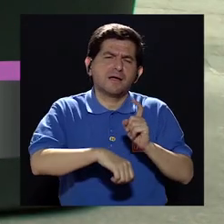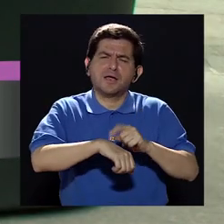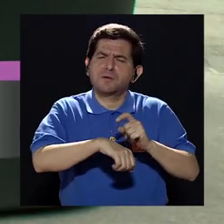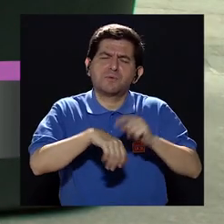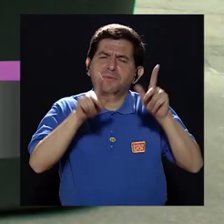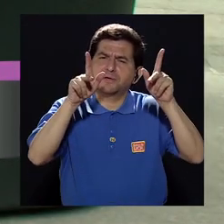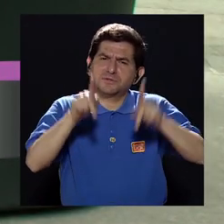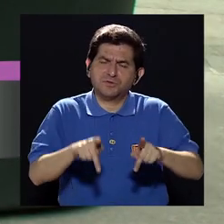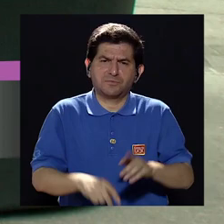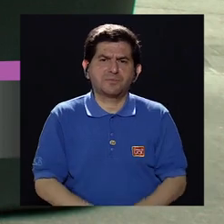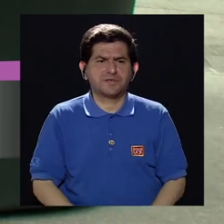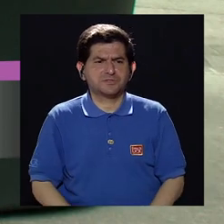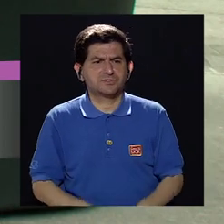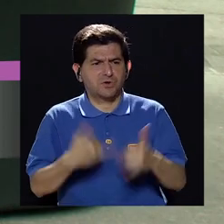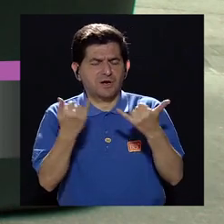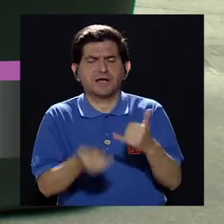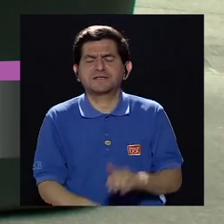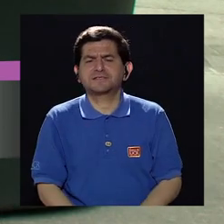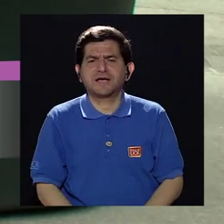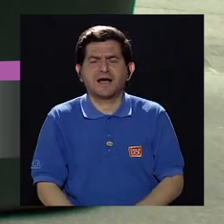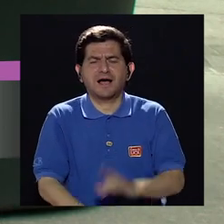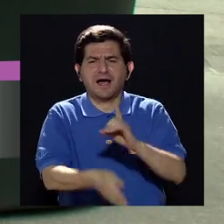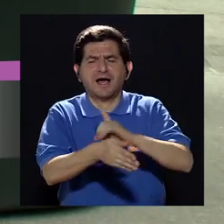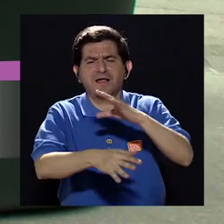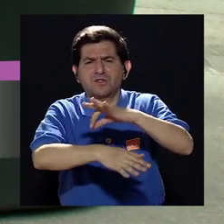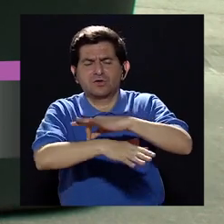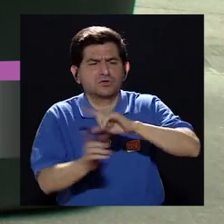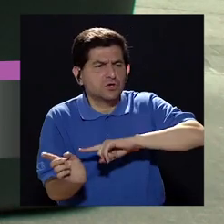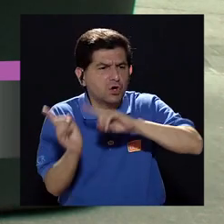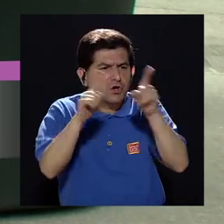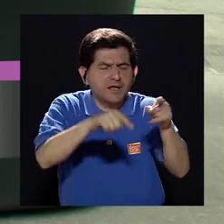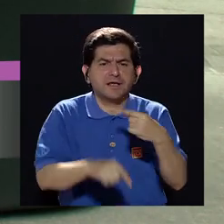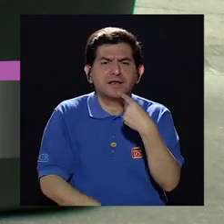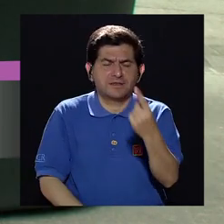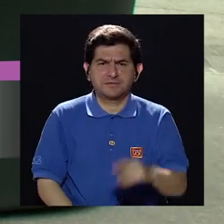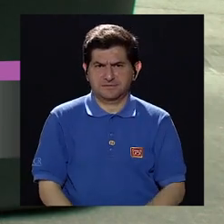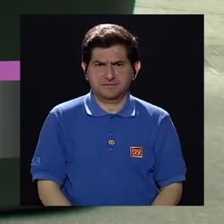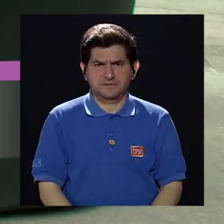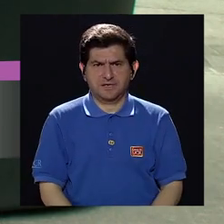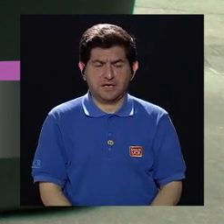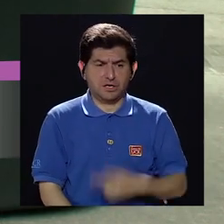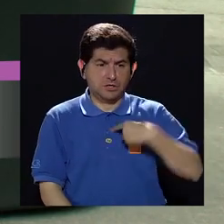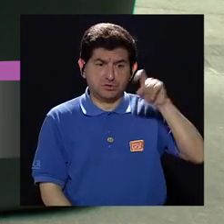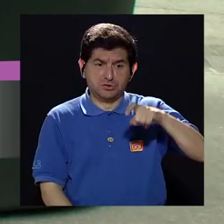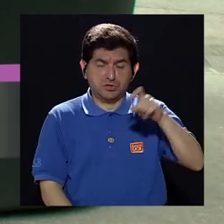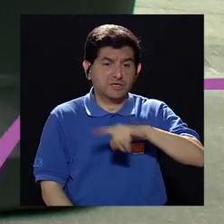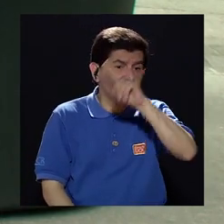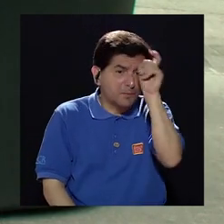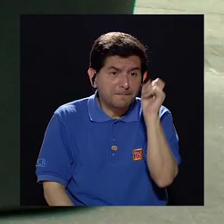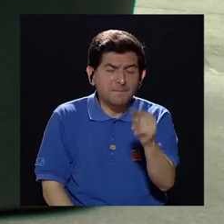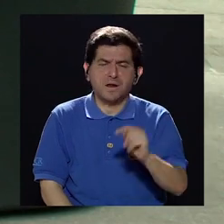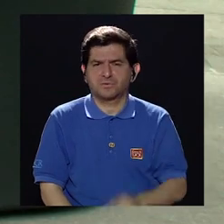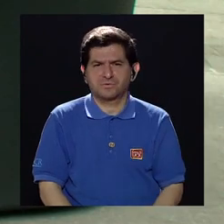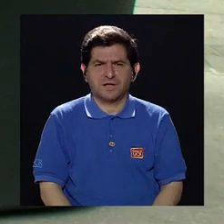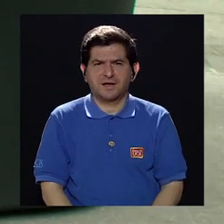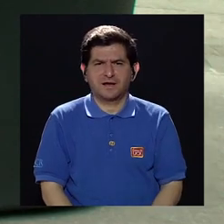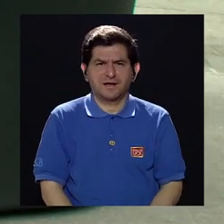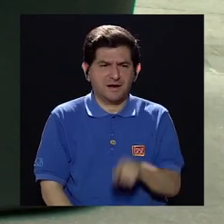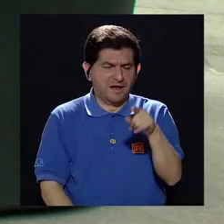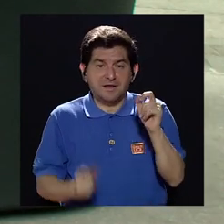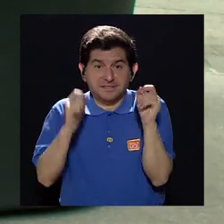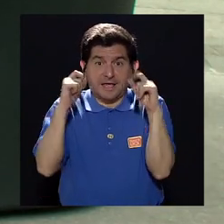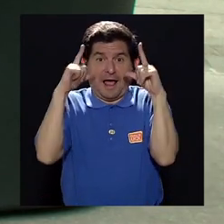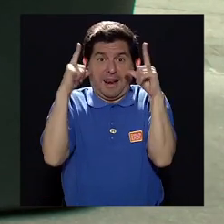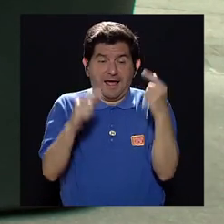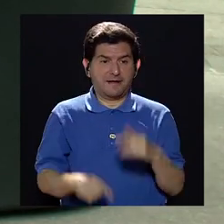doctora, una persona tiene que ir donde usted, donde el dermatólogo, y decir, no, tengo que hacer consulta? ¿Cuáles son esos